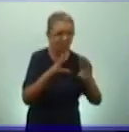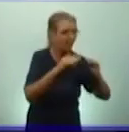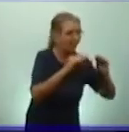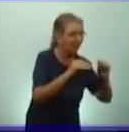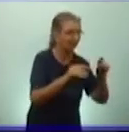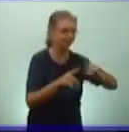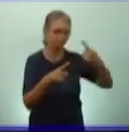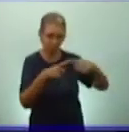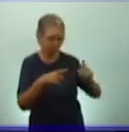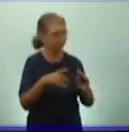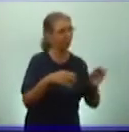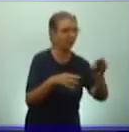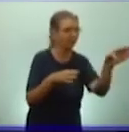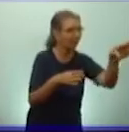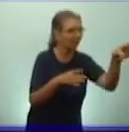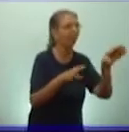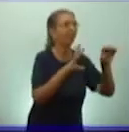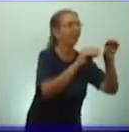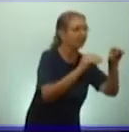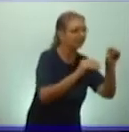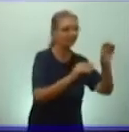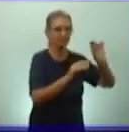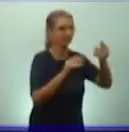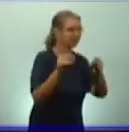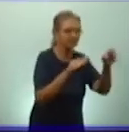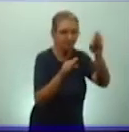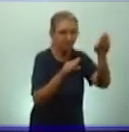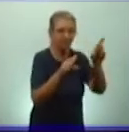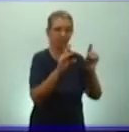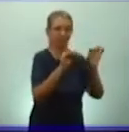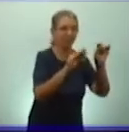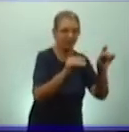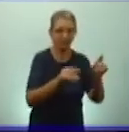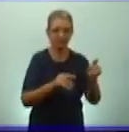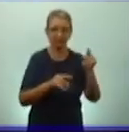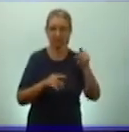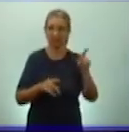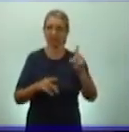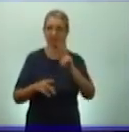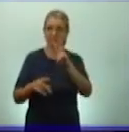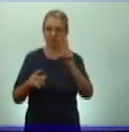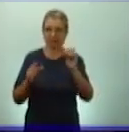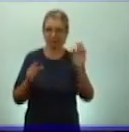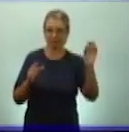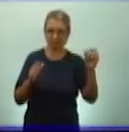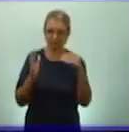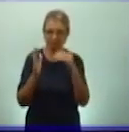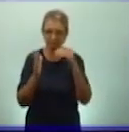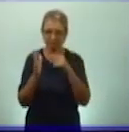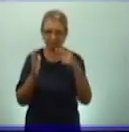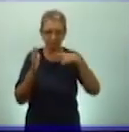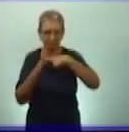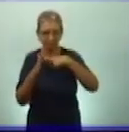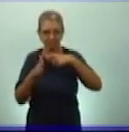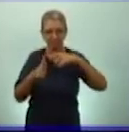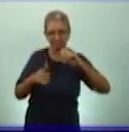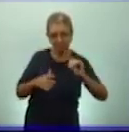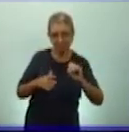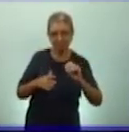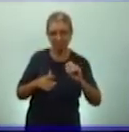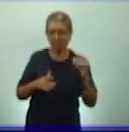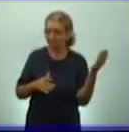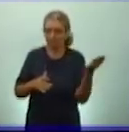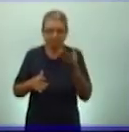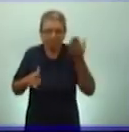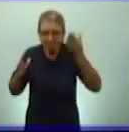Un mensaje podía recorrer hasta 200 kilómetros en un día. Por eso, quienes querían ser Chaskis debían ser